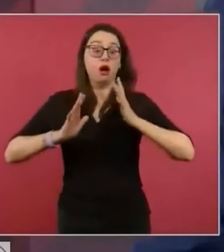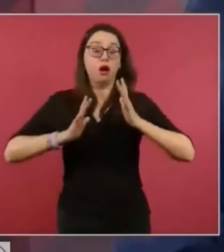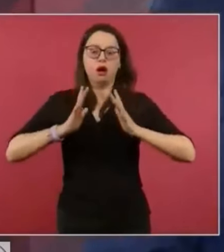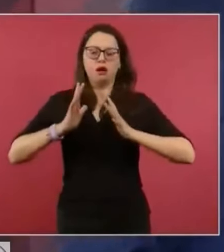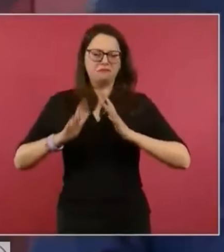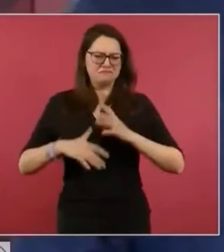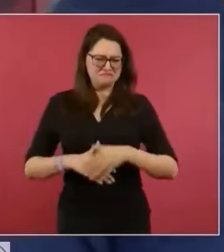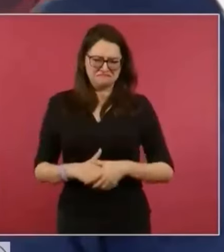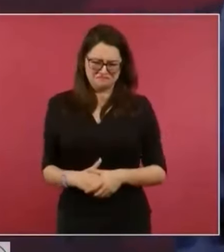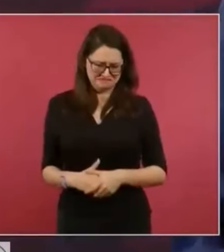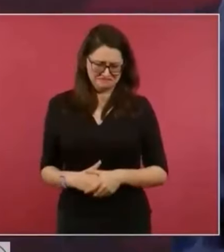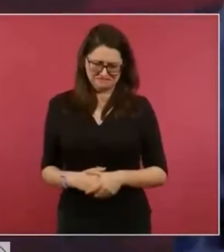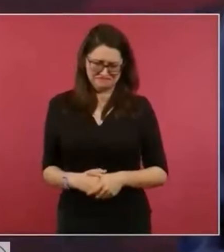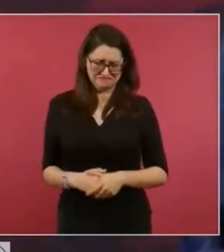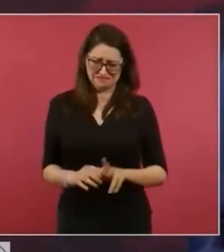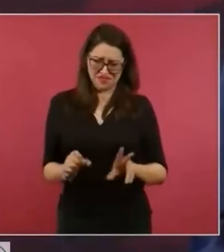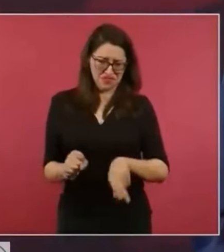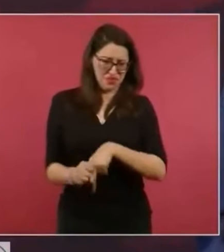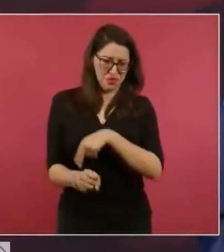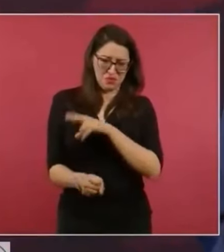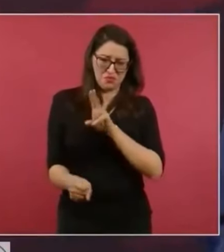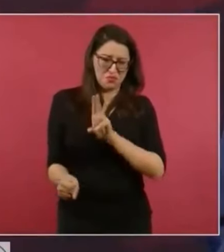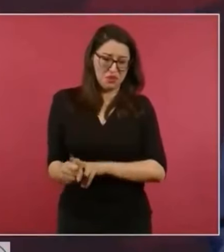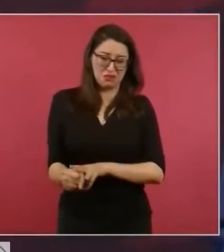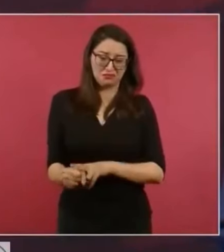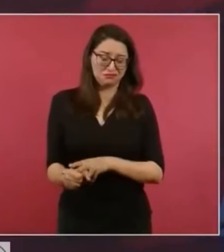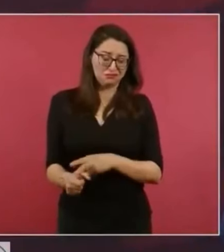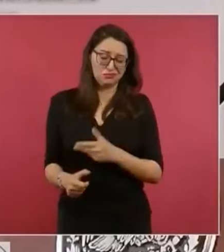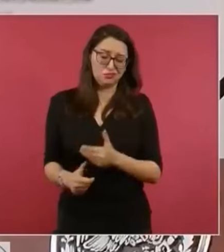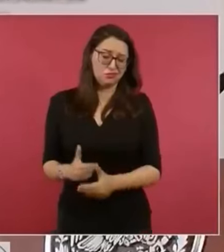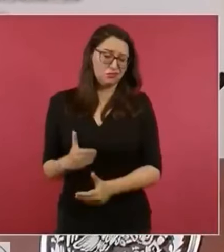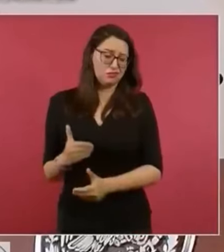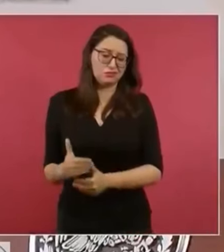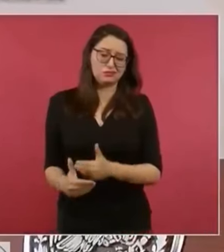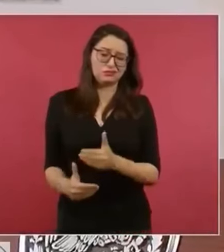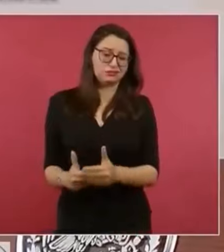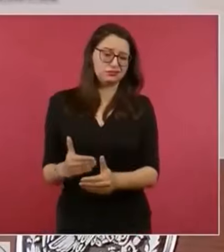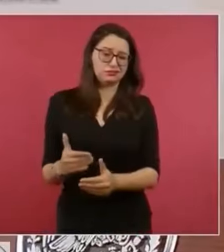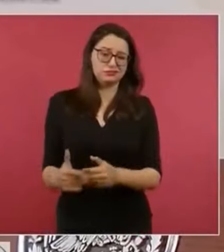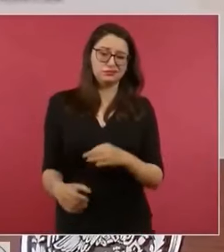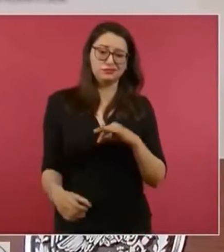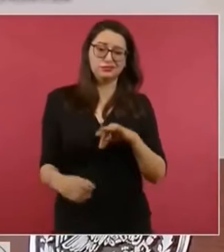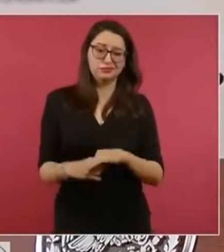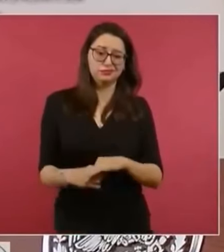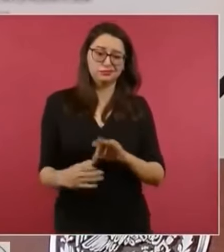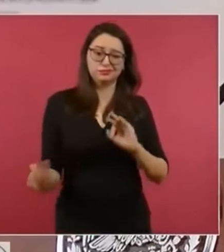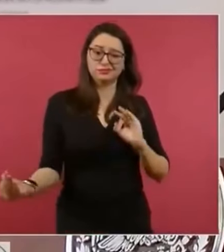sorprendernos, son procesos de elección.